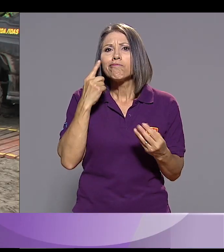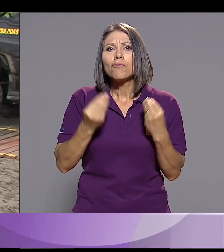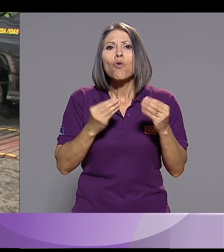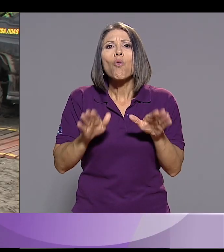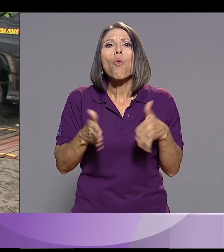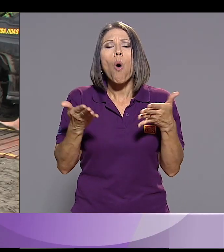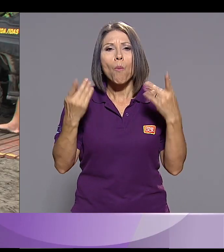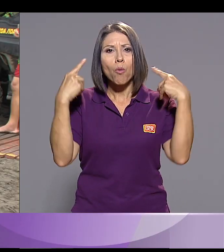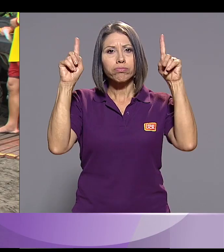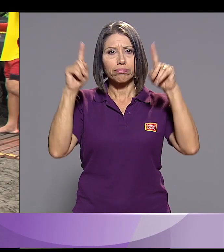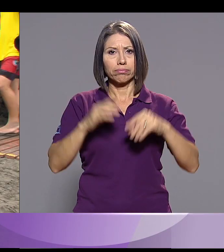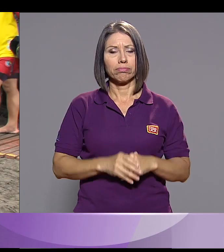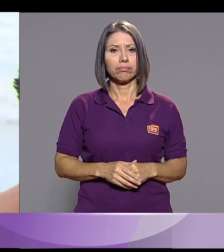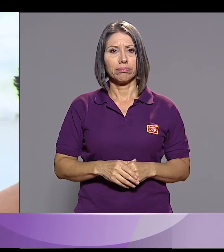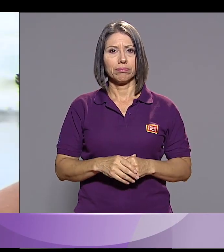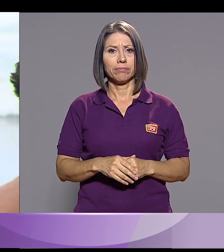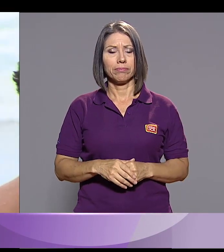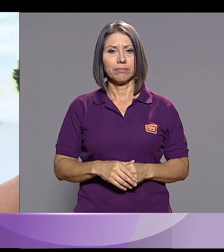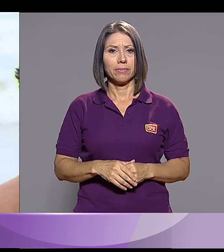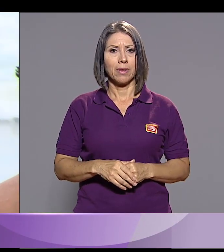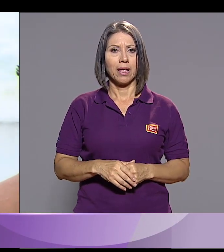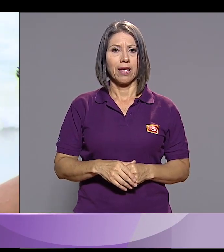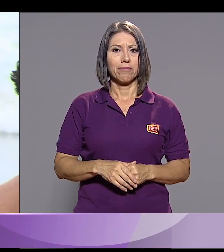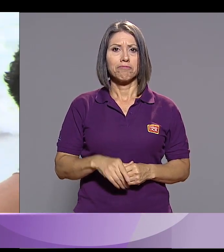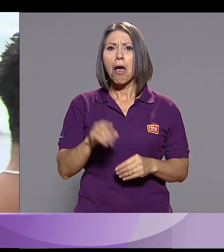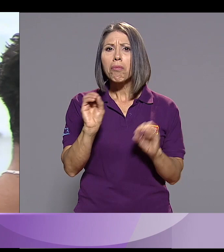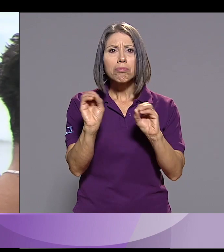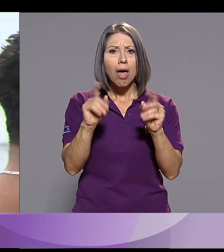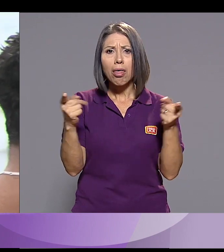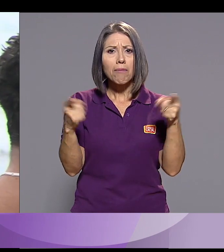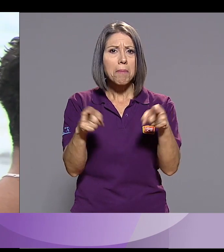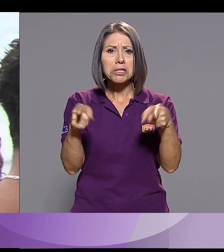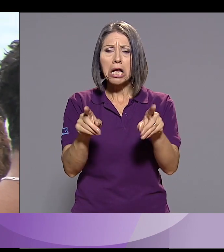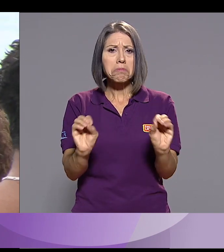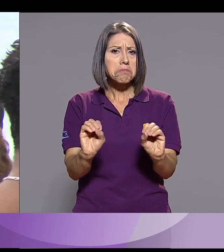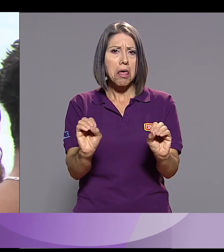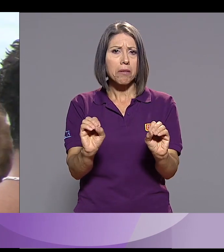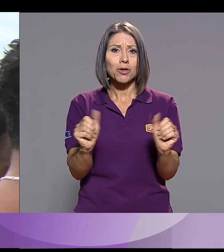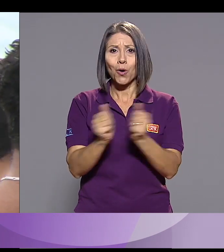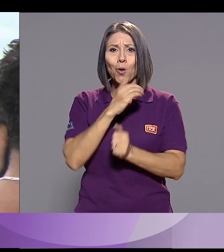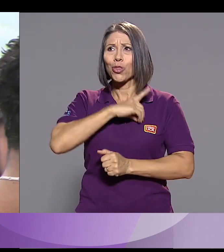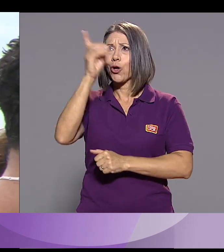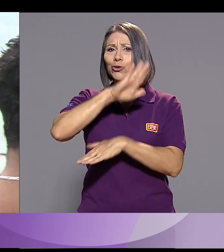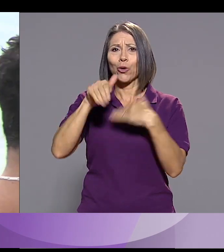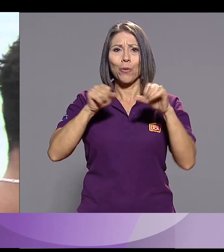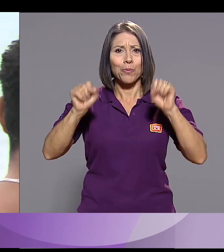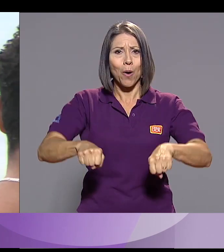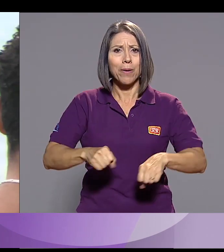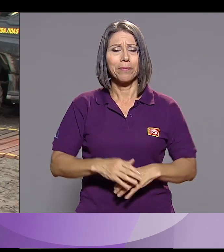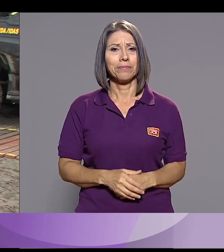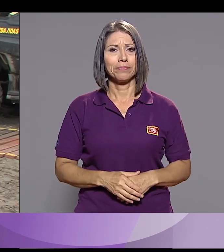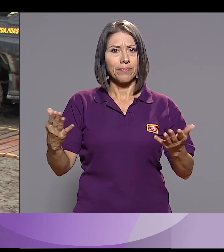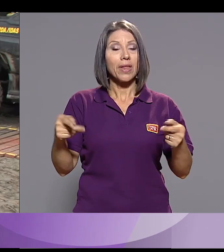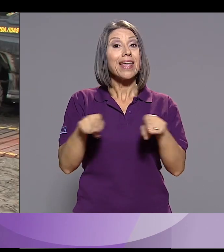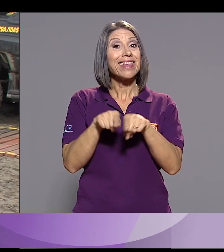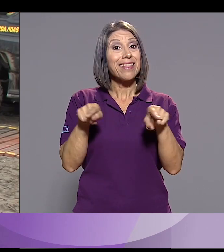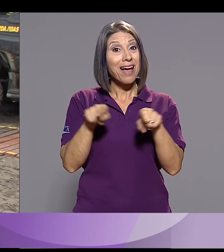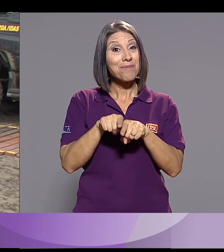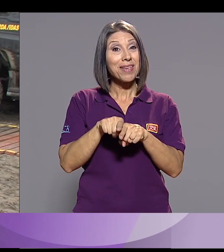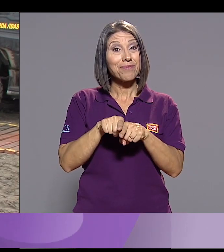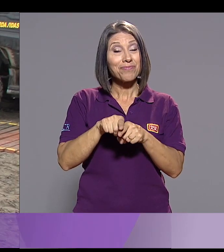intentar o buscar medios para hacerlo, que no les va a pasar nada,